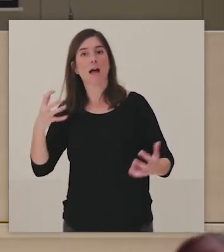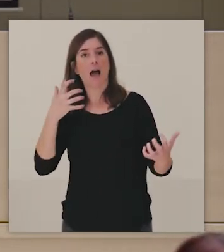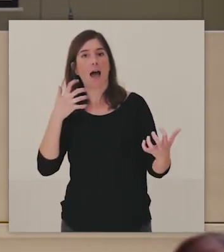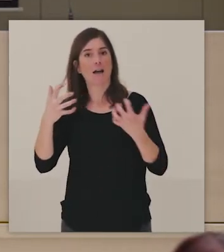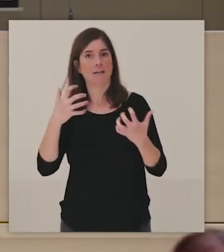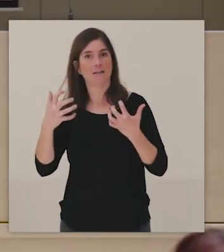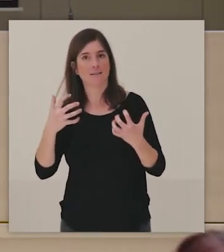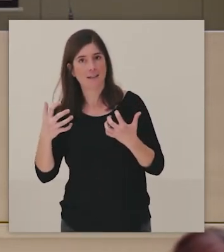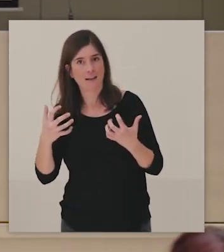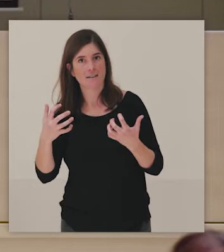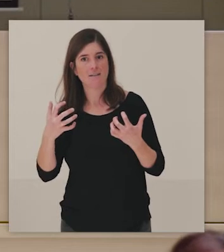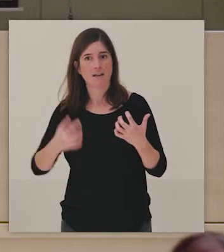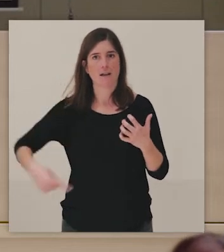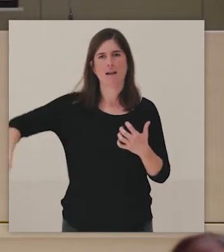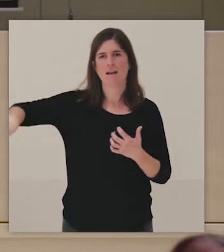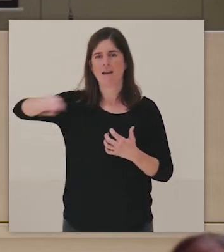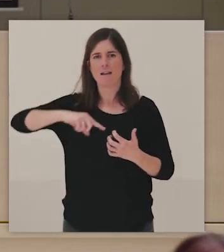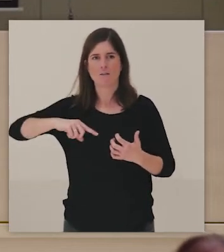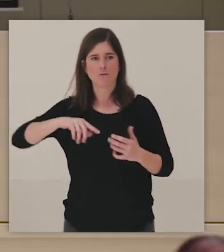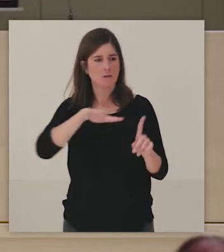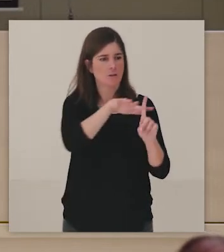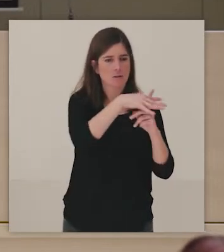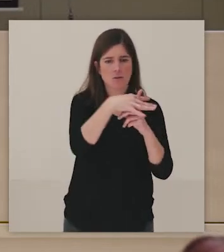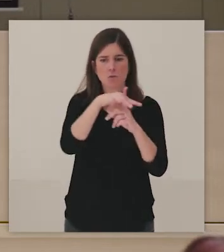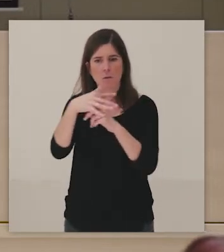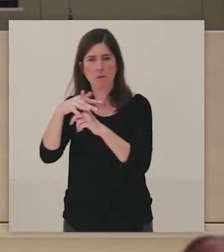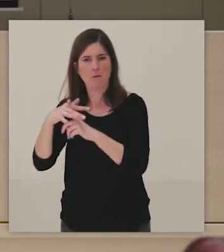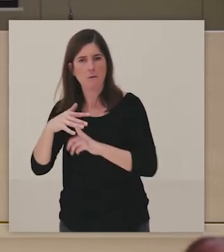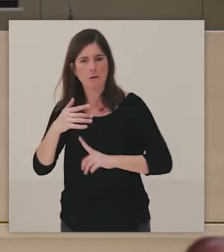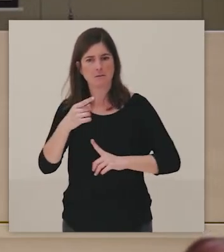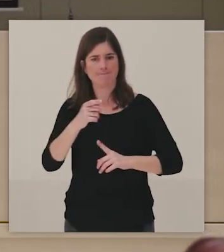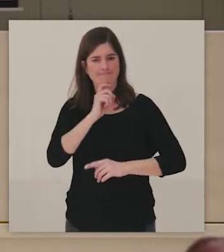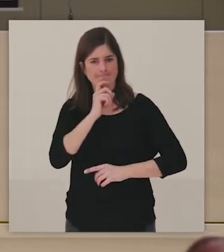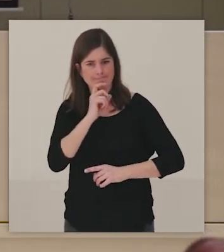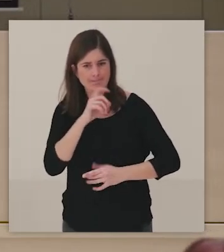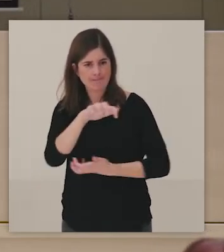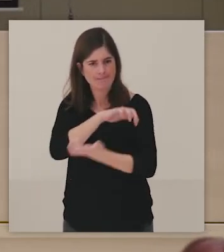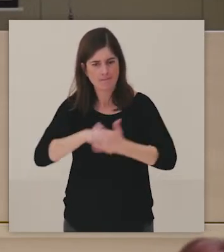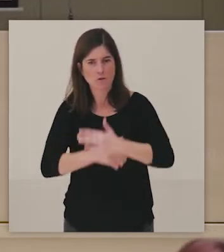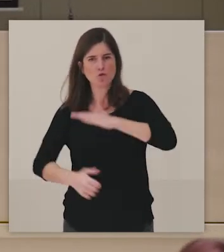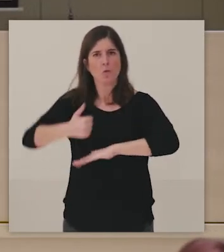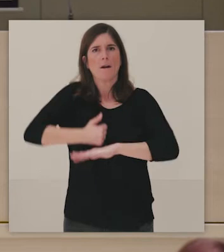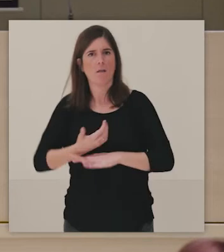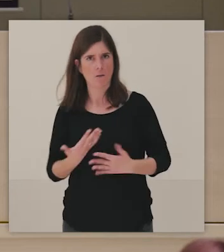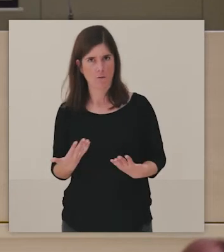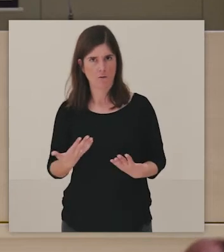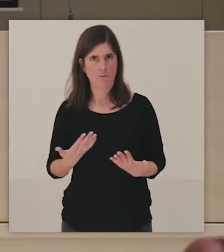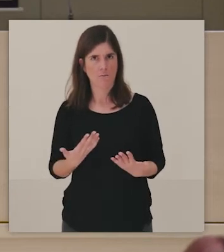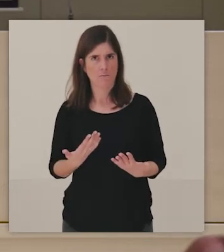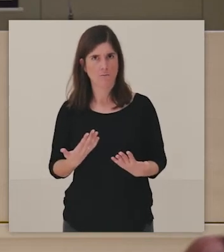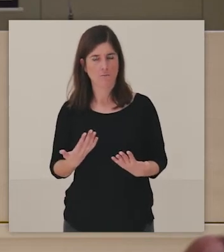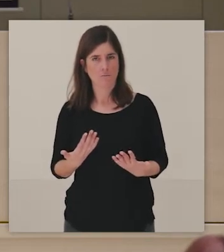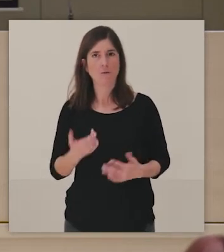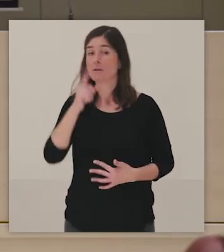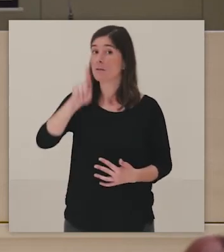superado determinadas situaciones, los artistas también han migrado,